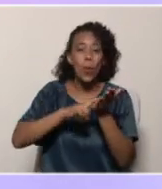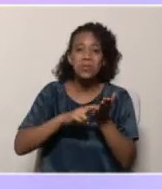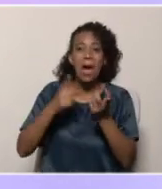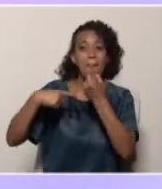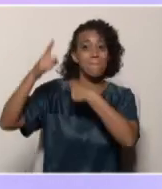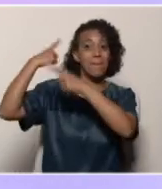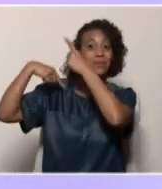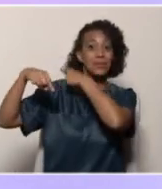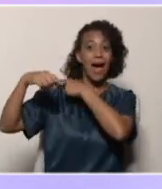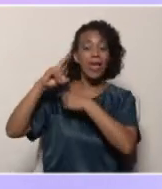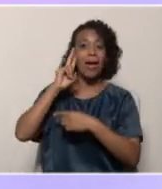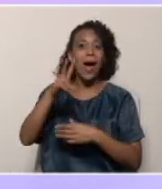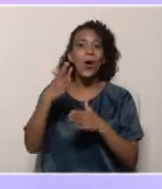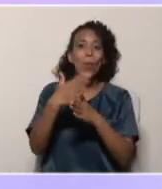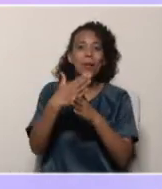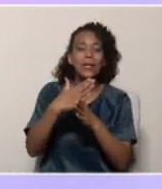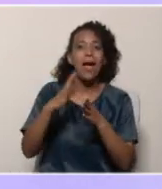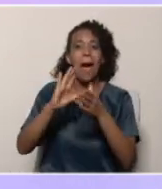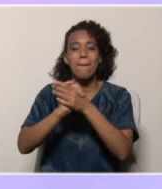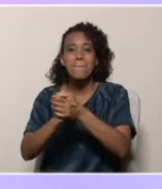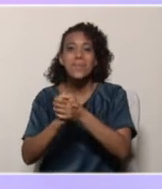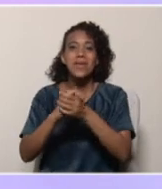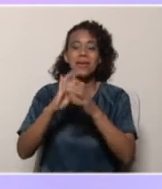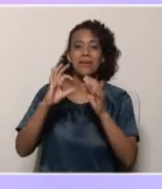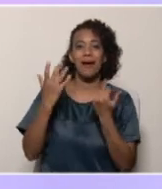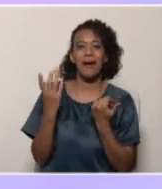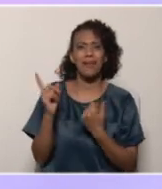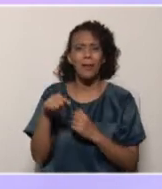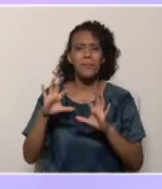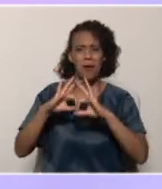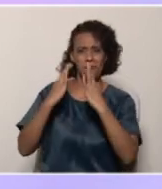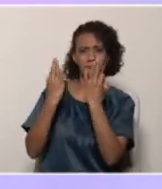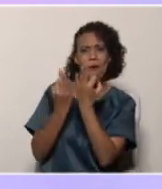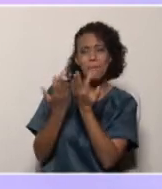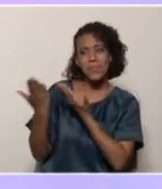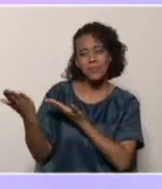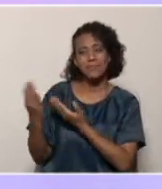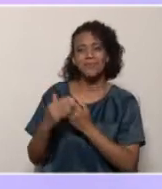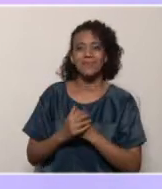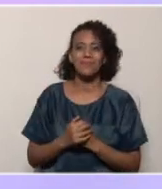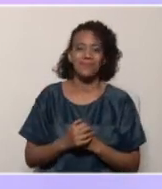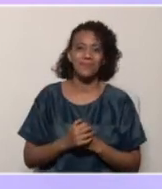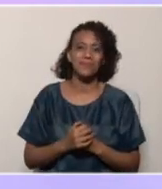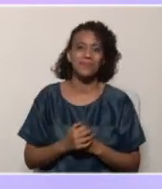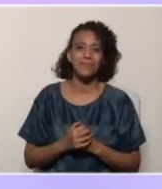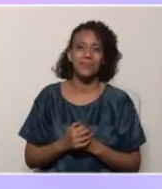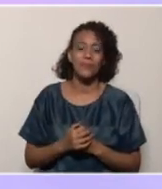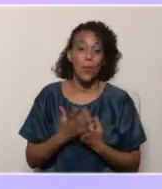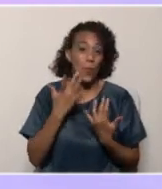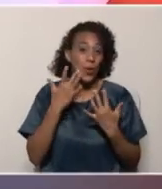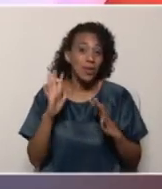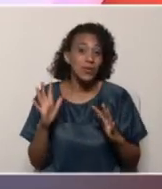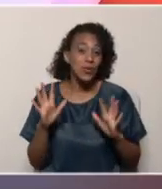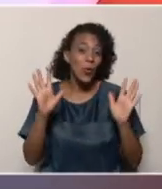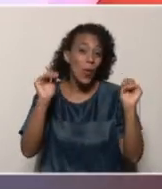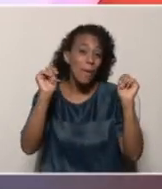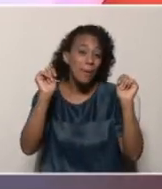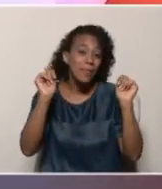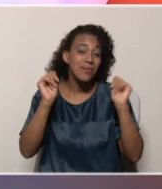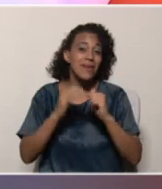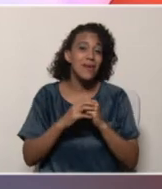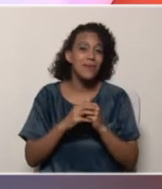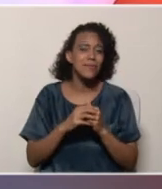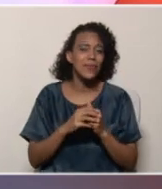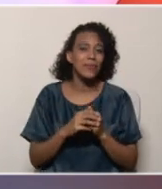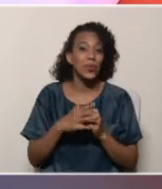programas para que lo compartas con tus compañeros y compañeras y con tus queridos familiares. Por eso, nos despedimos por el día de